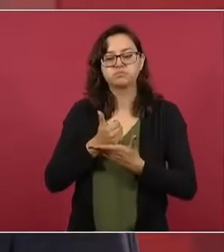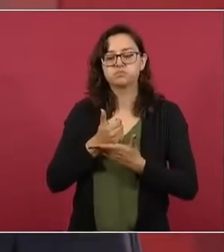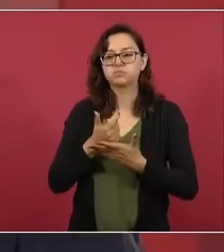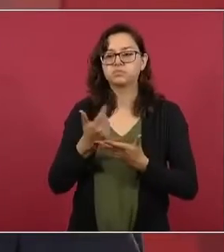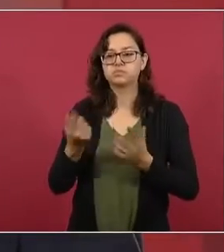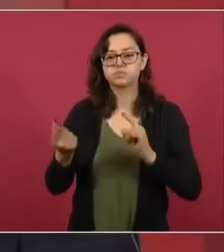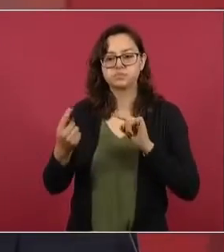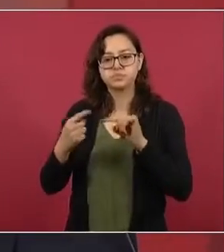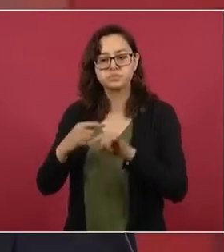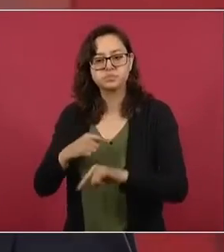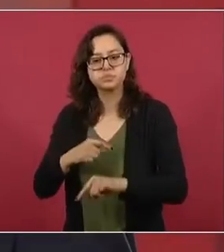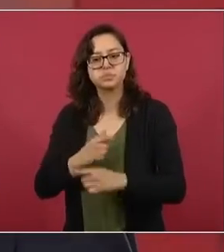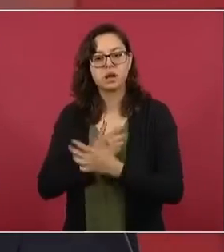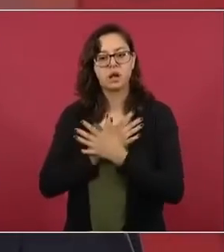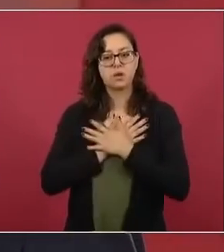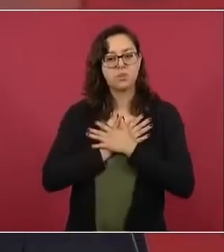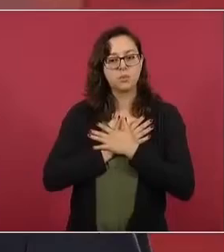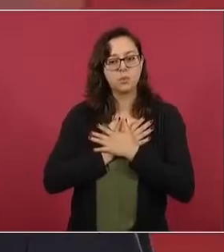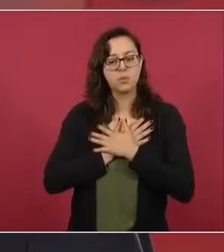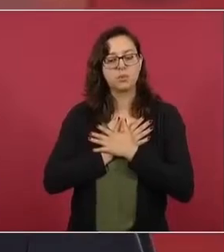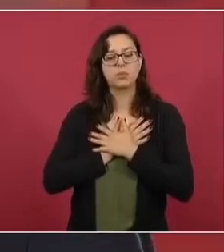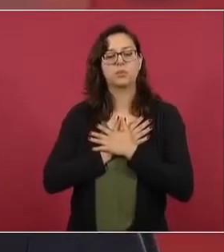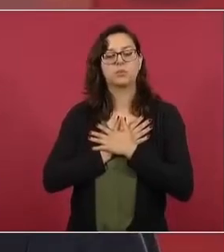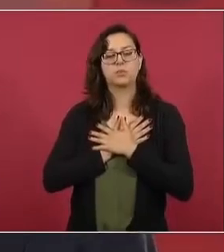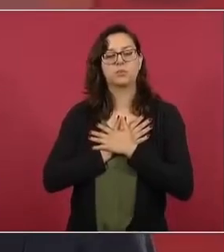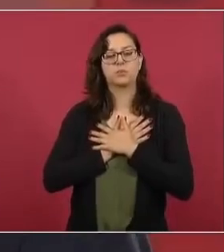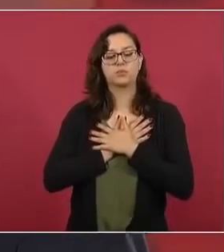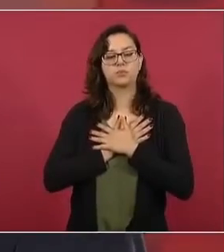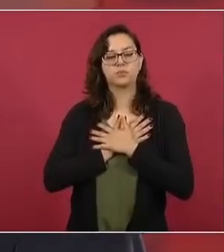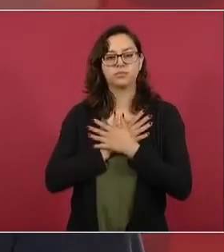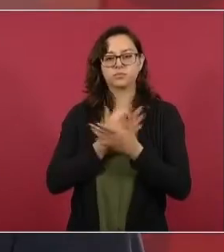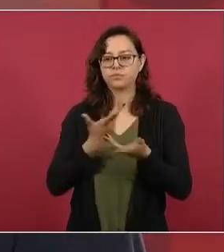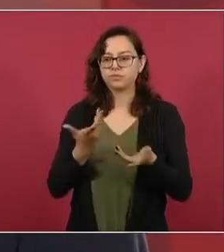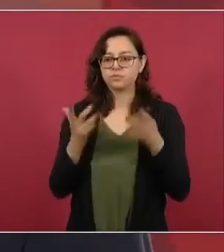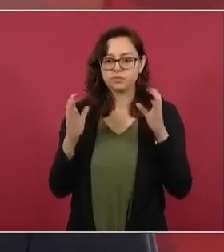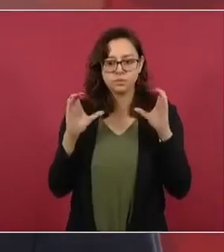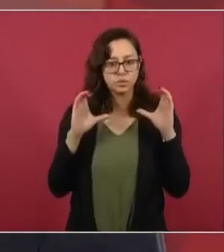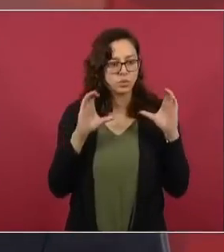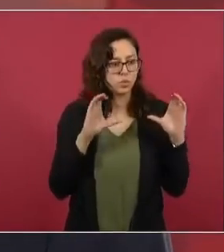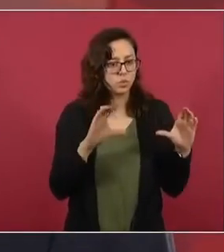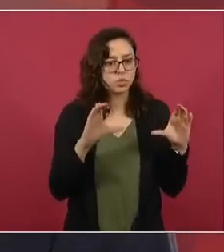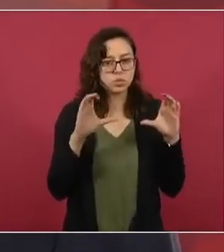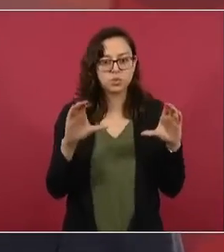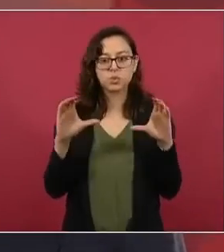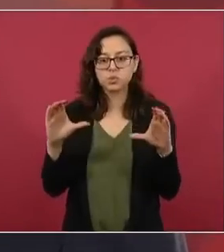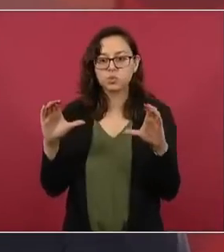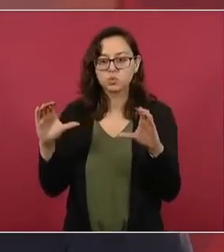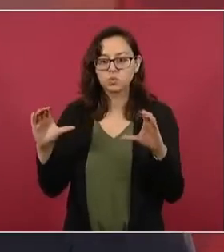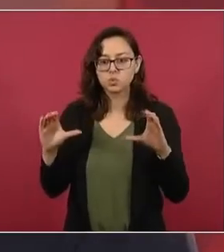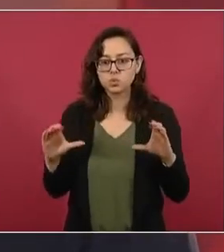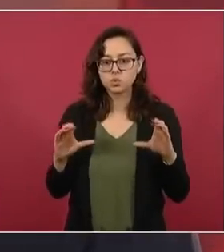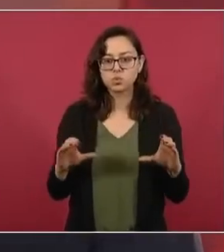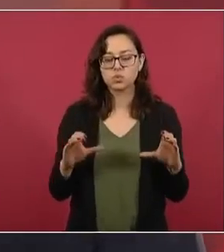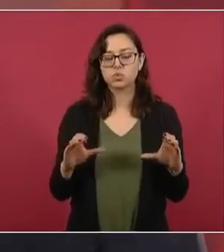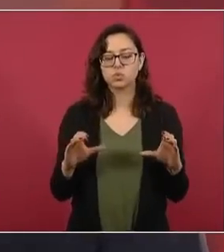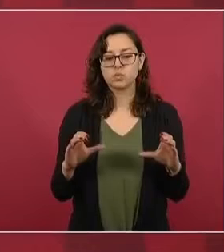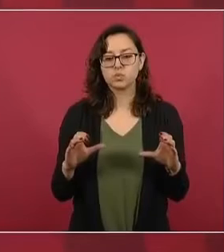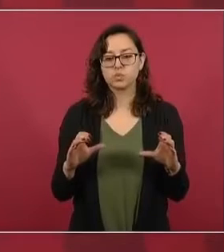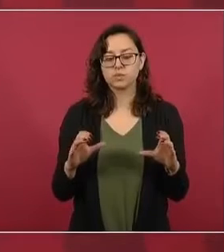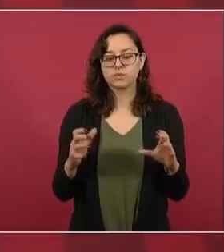prójimo, el cuidarnos, el de